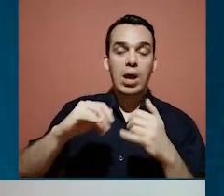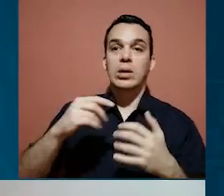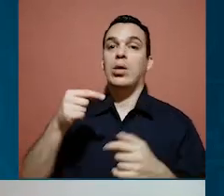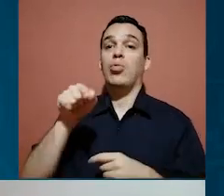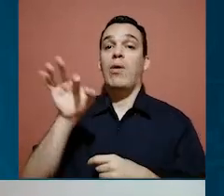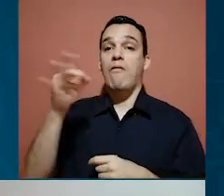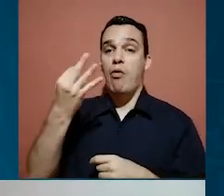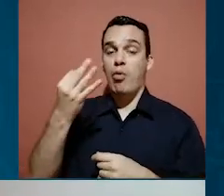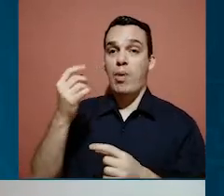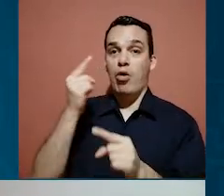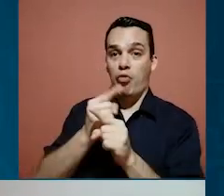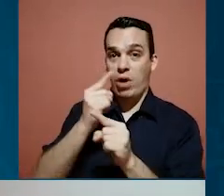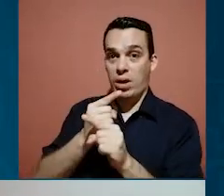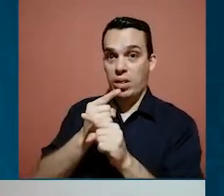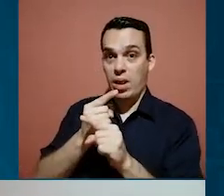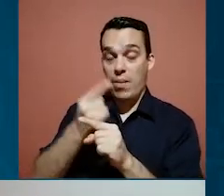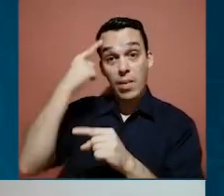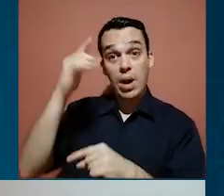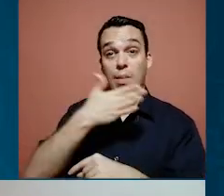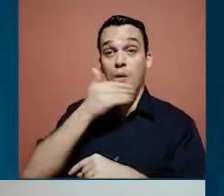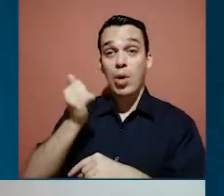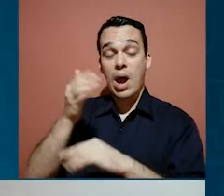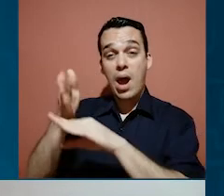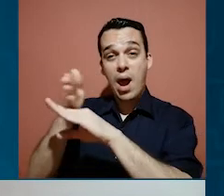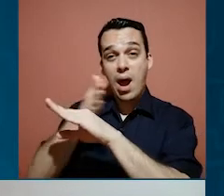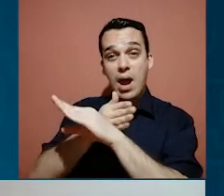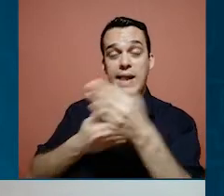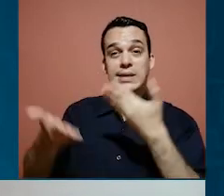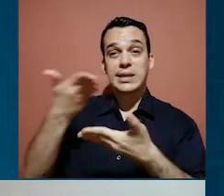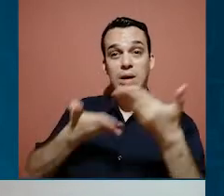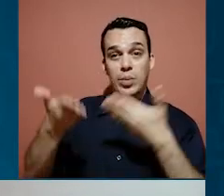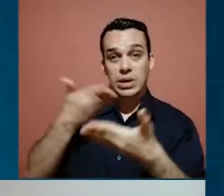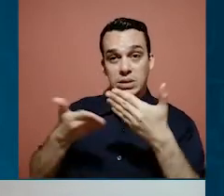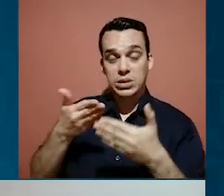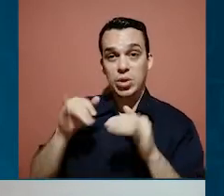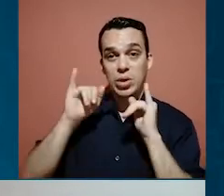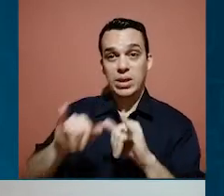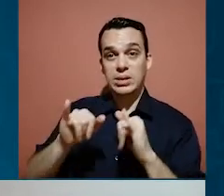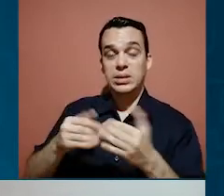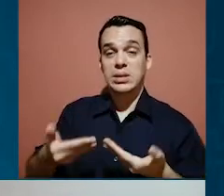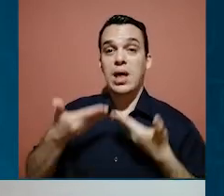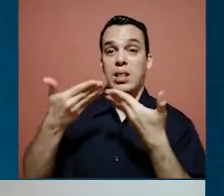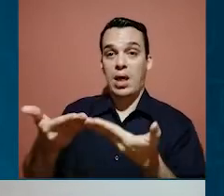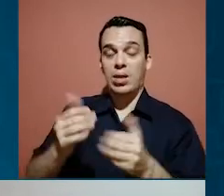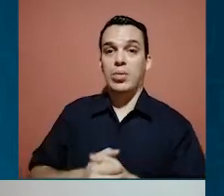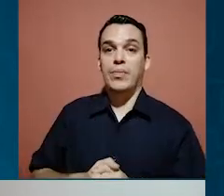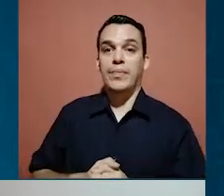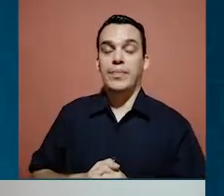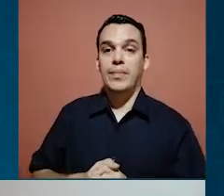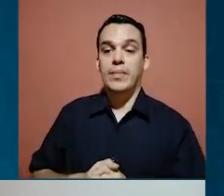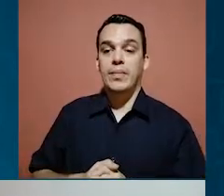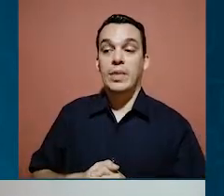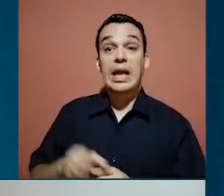manera, como lo mencionamos antes también, de poder mejorar el servicio, de poder medir el servicio que estamos brindando.